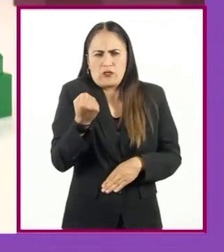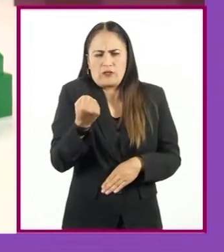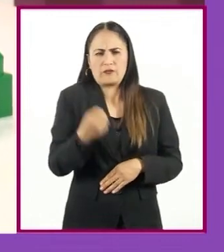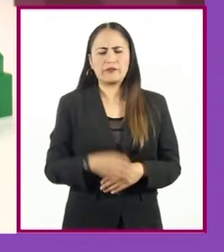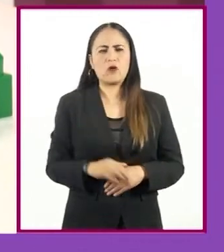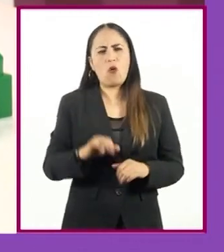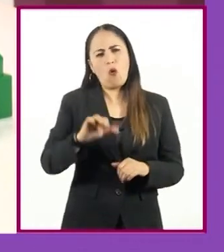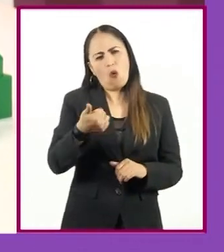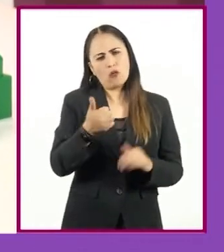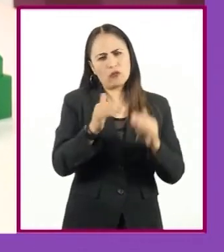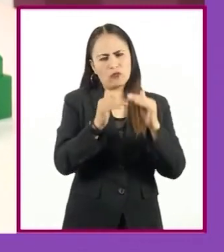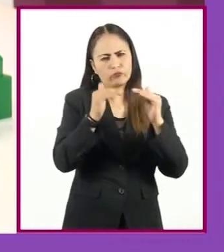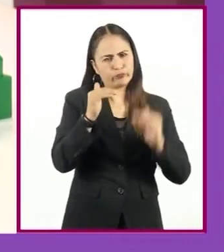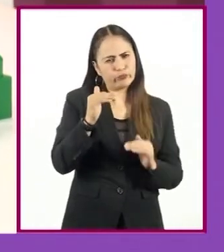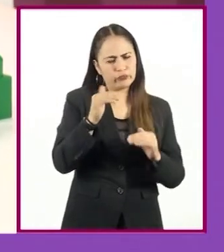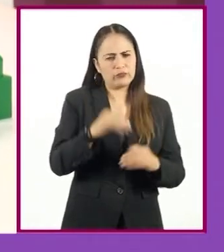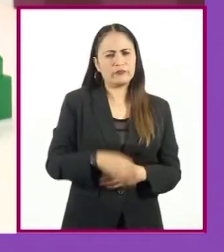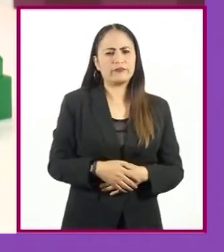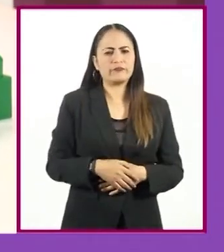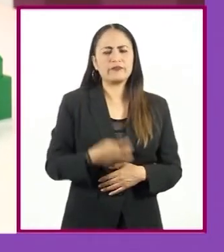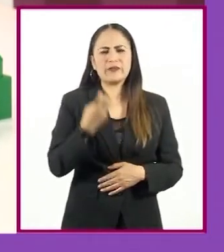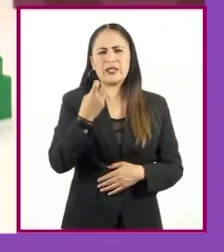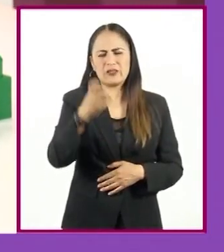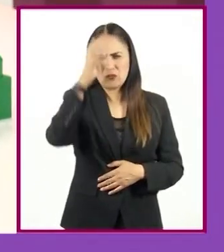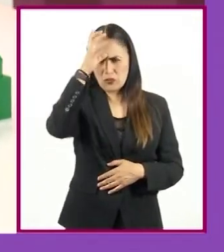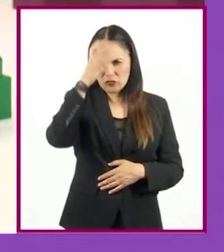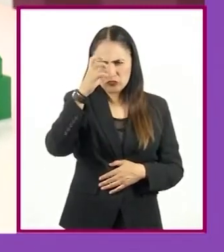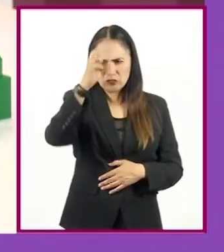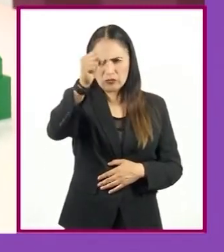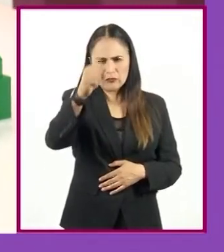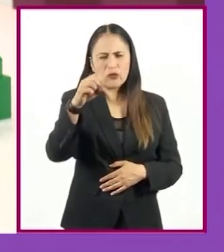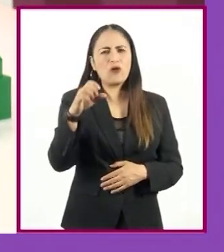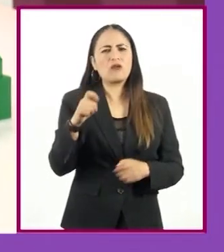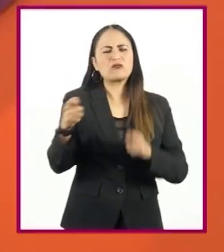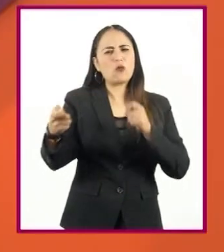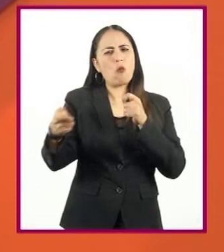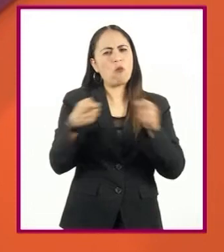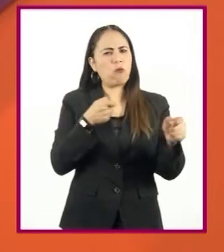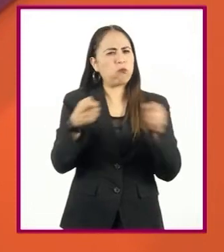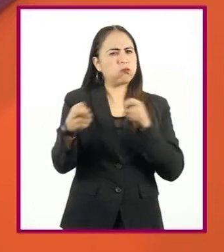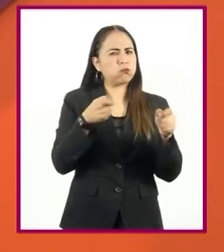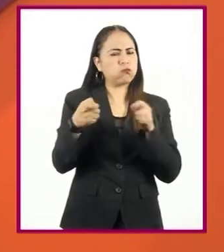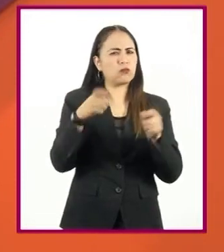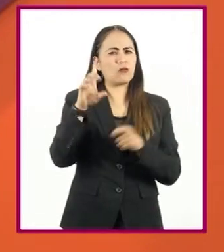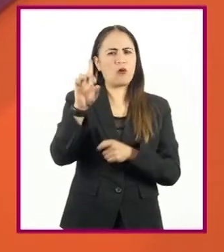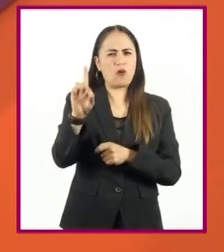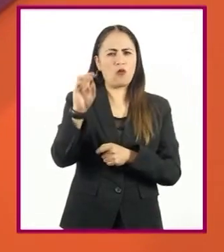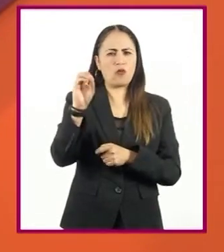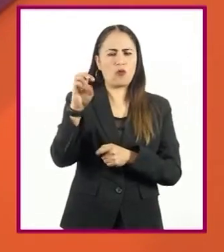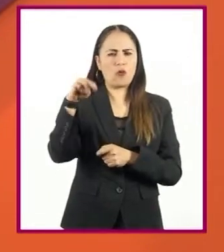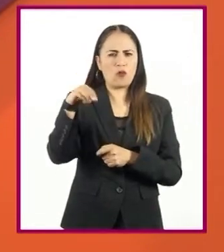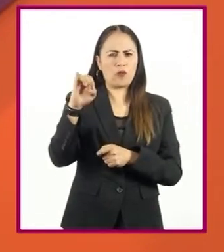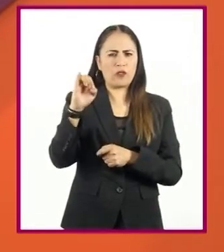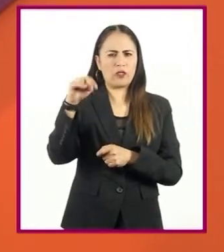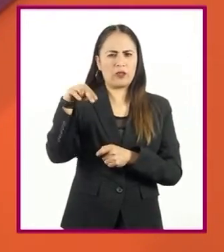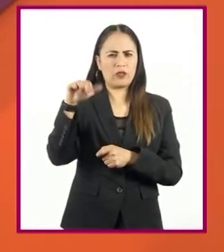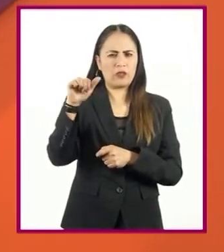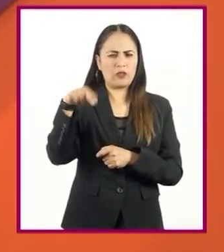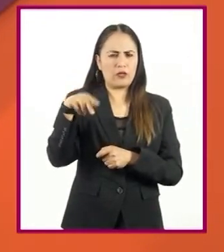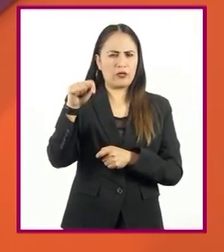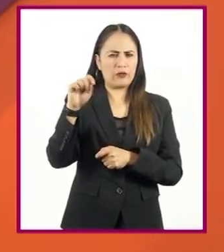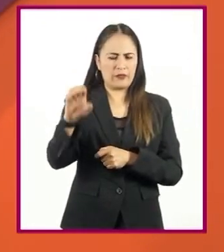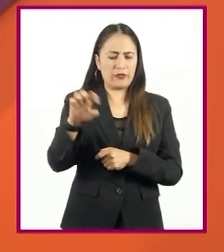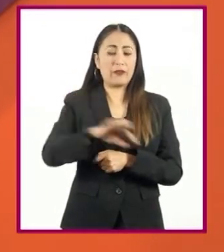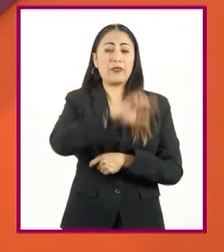De esta manera, surgió el concepto de dominante. Lo siguiente que Mendel se planteó fue descubrir